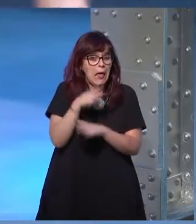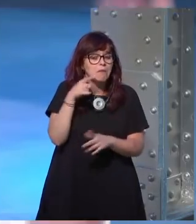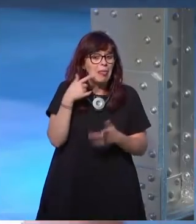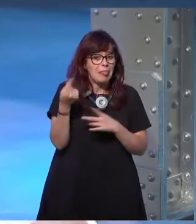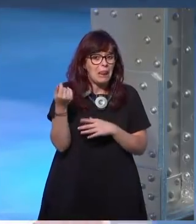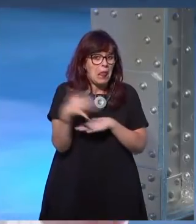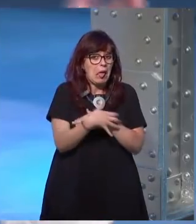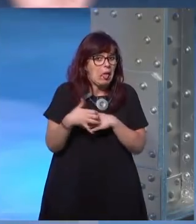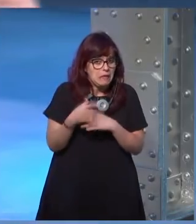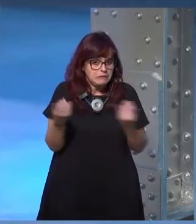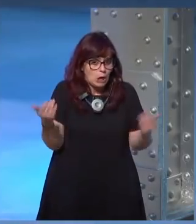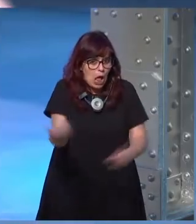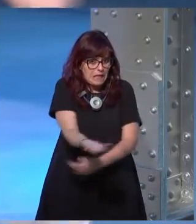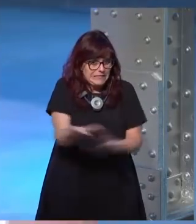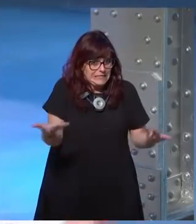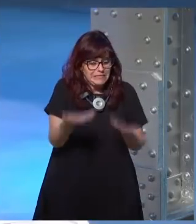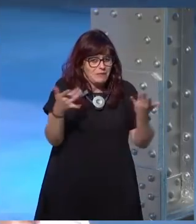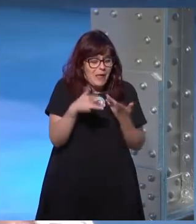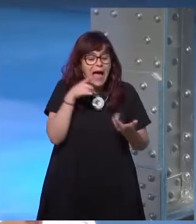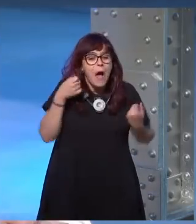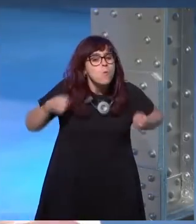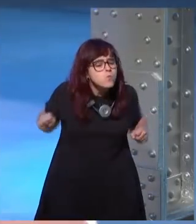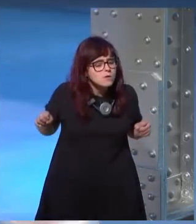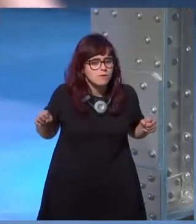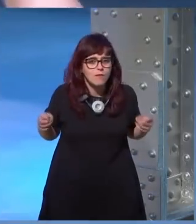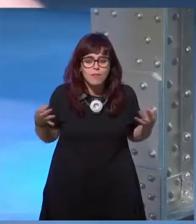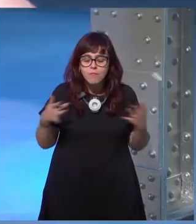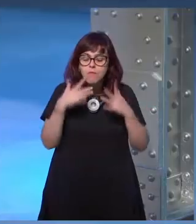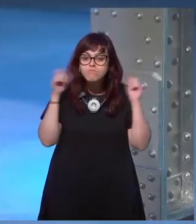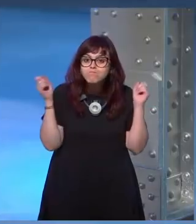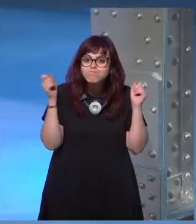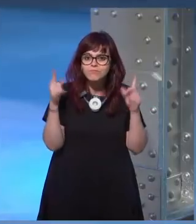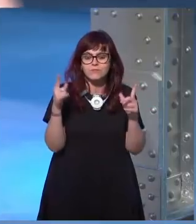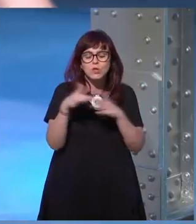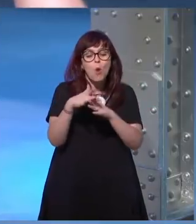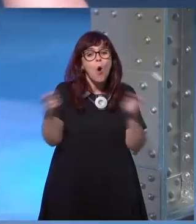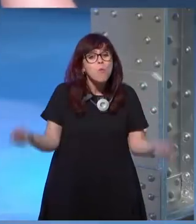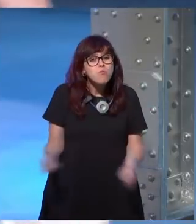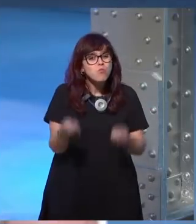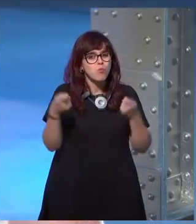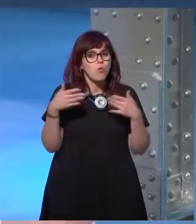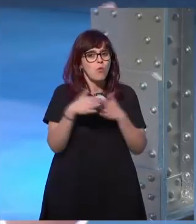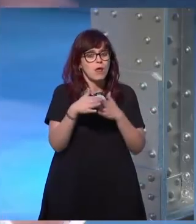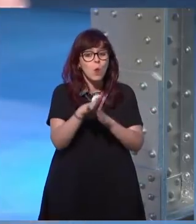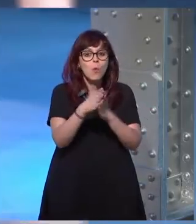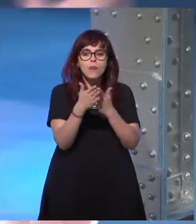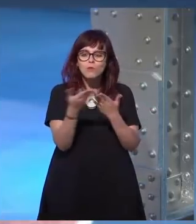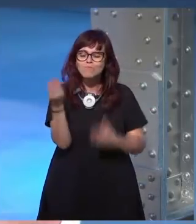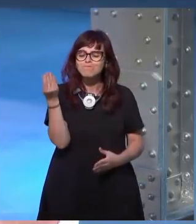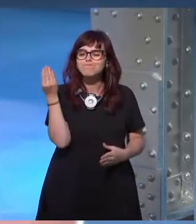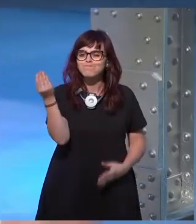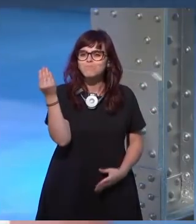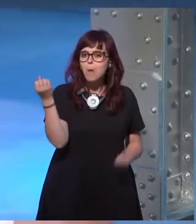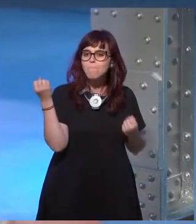rincones porque estás sin un chavo tienes que darte cuenta de que haber publicado un libro te da un cierto poder